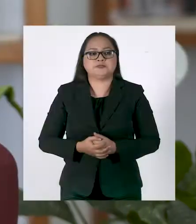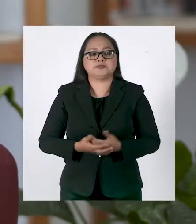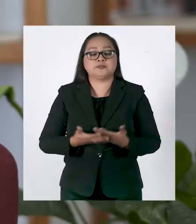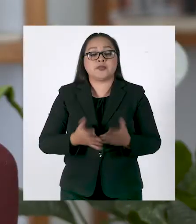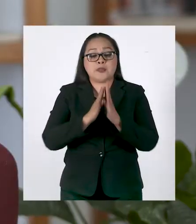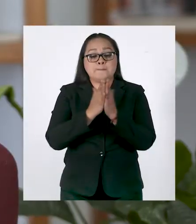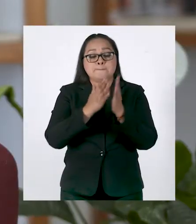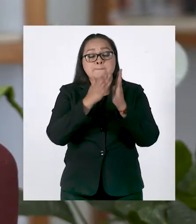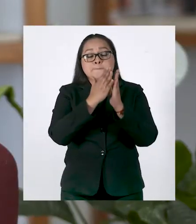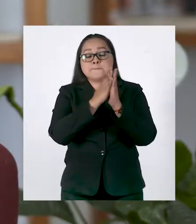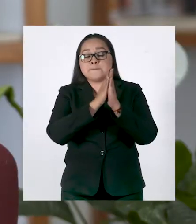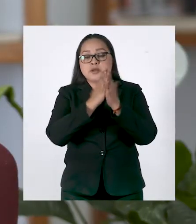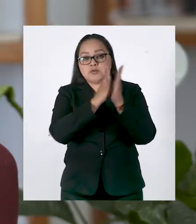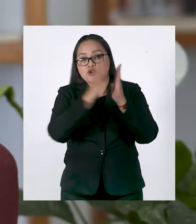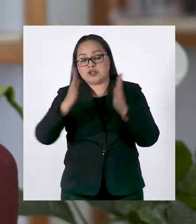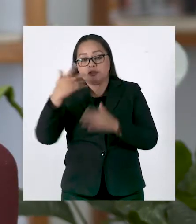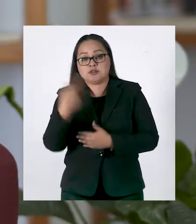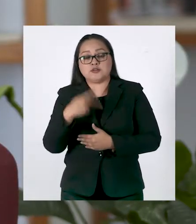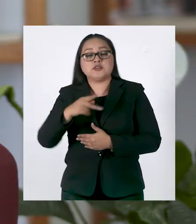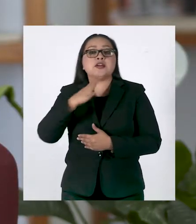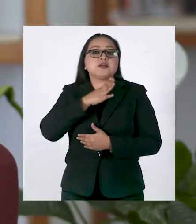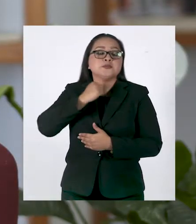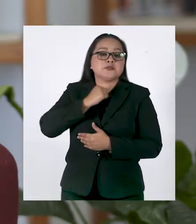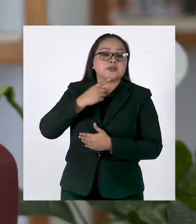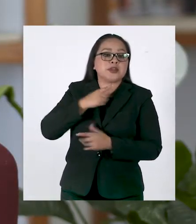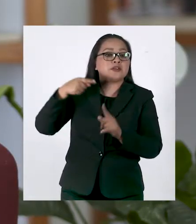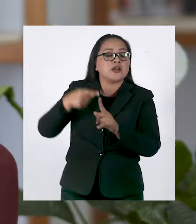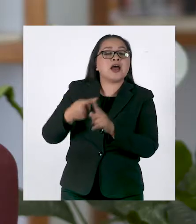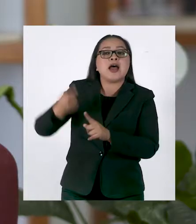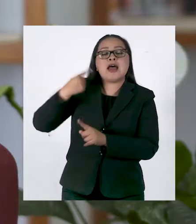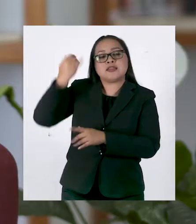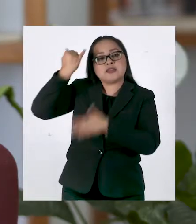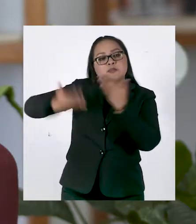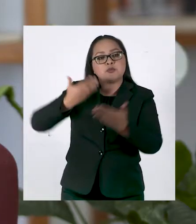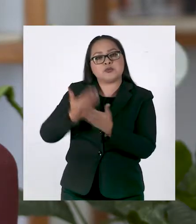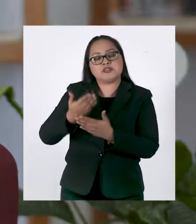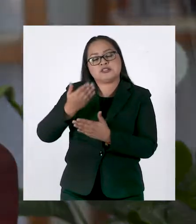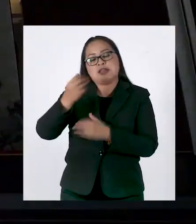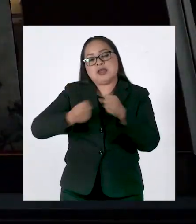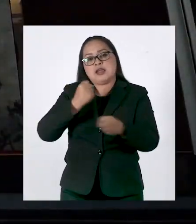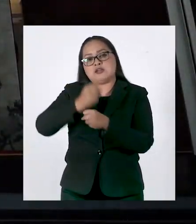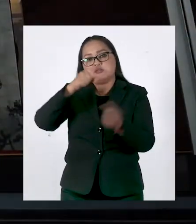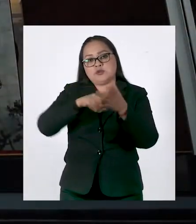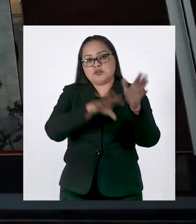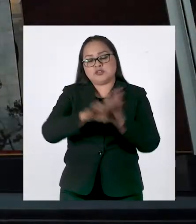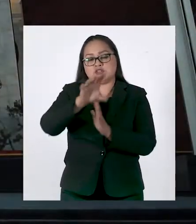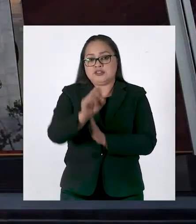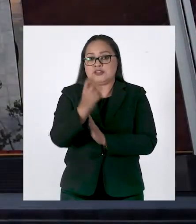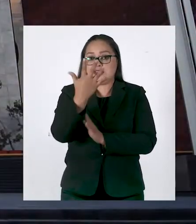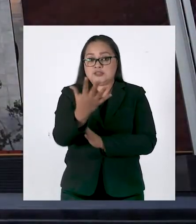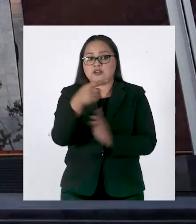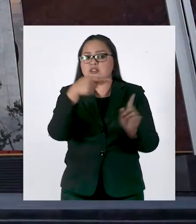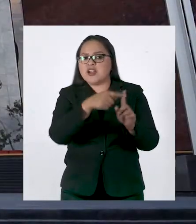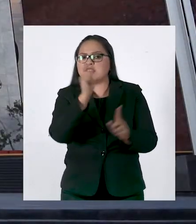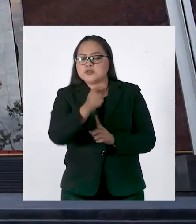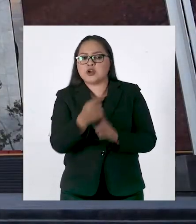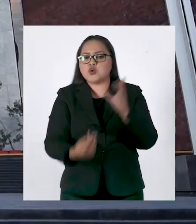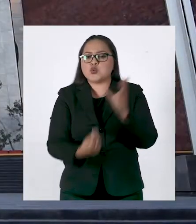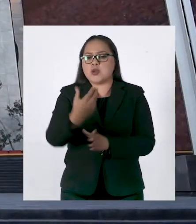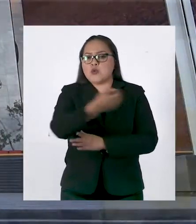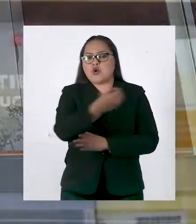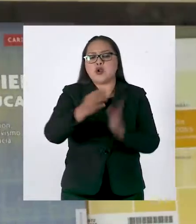La Biblioteca General del Congreso de la Unión surgió de una iniciativa presentada en 1935. El objetivo fue